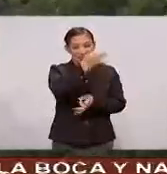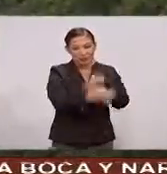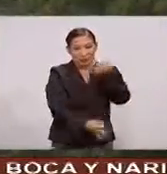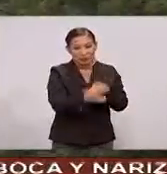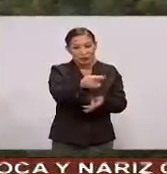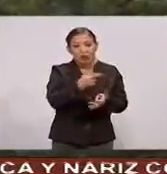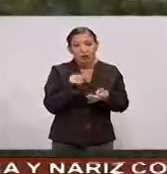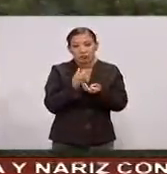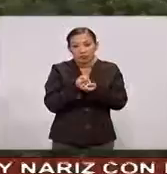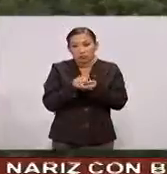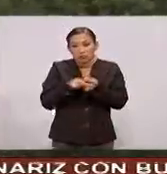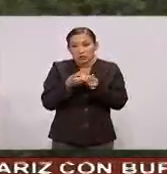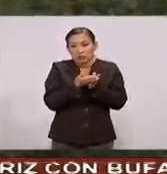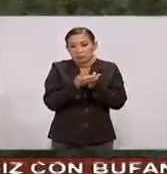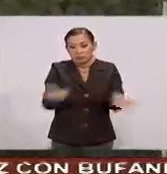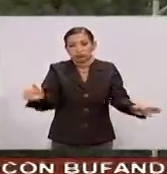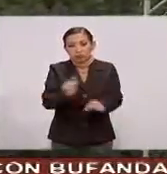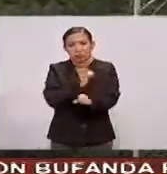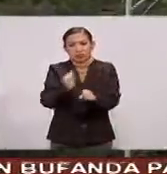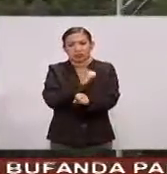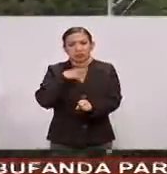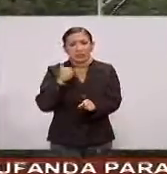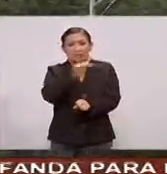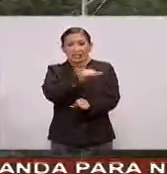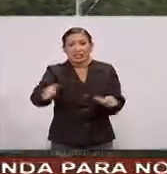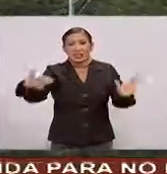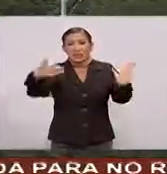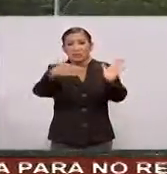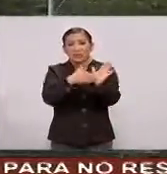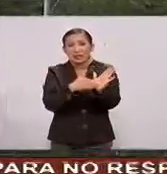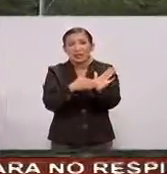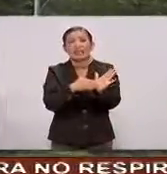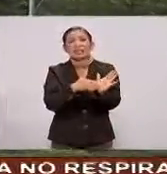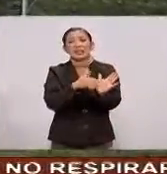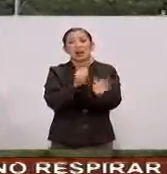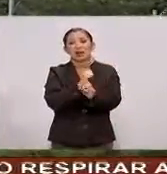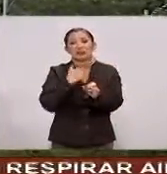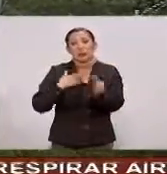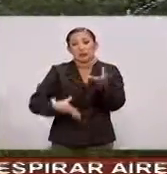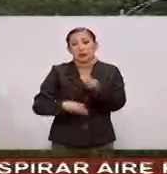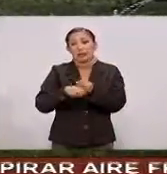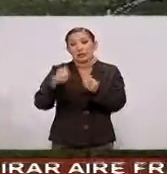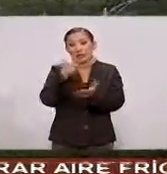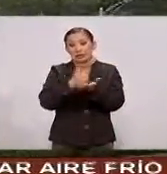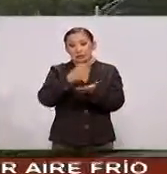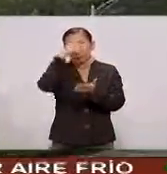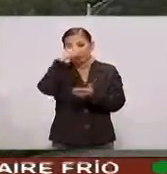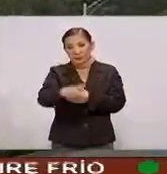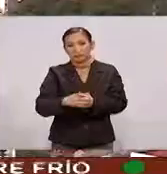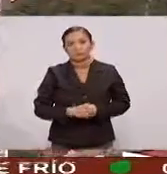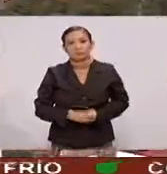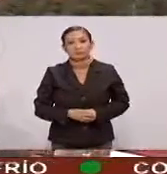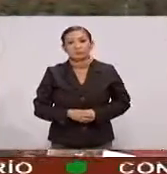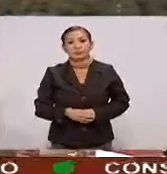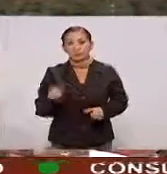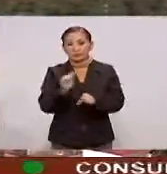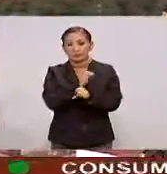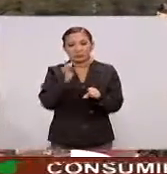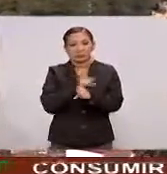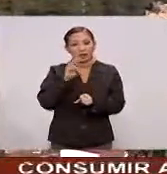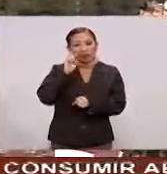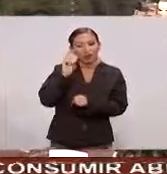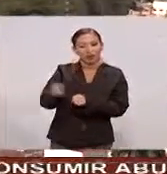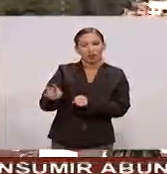Corte Permitió la circulación de 600 mil vehículos más En el Valle de México Vehículos